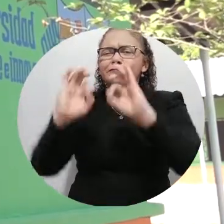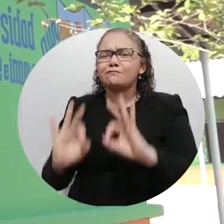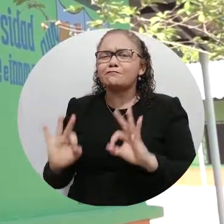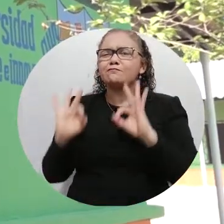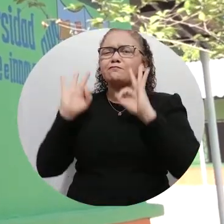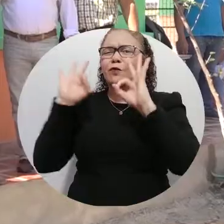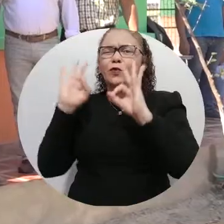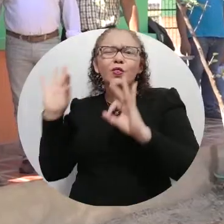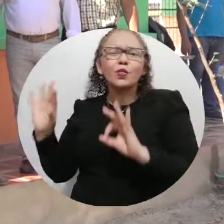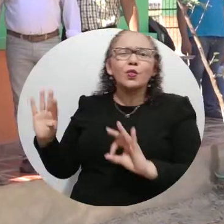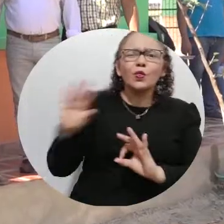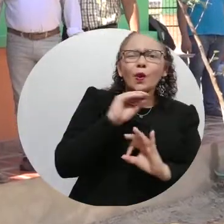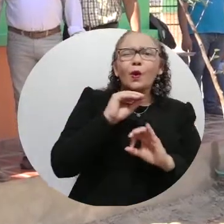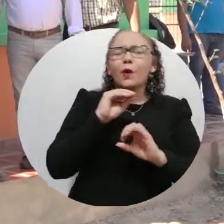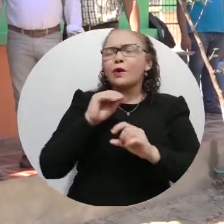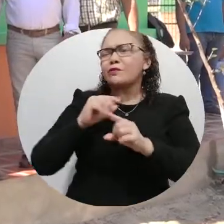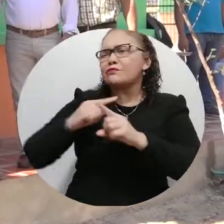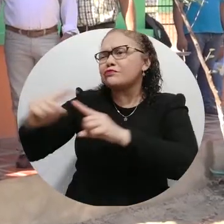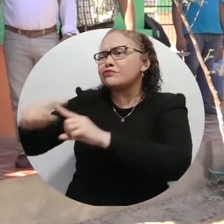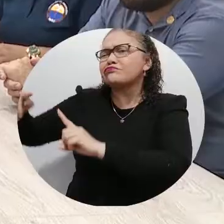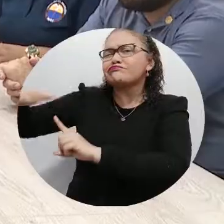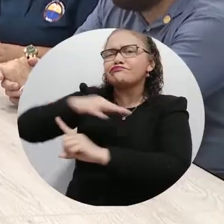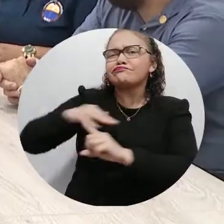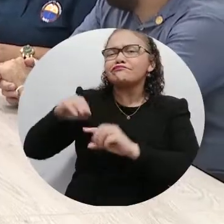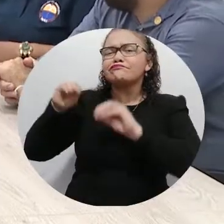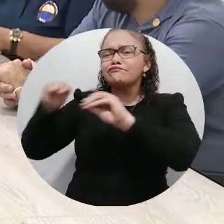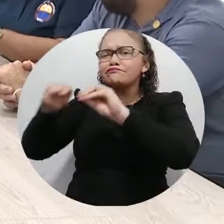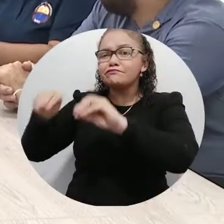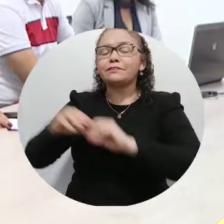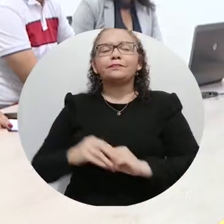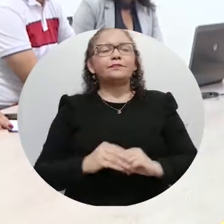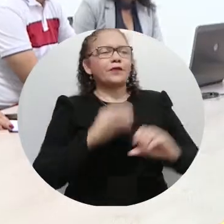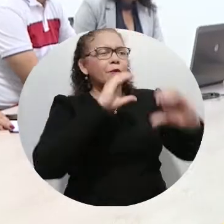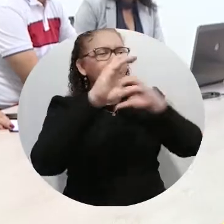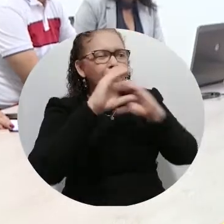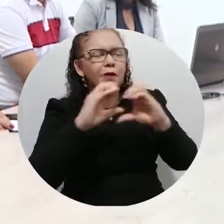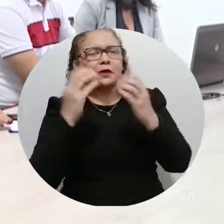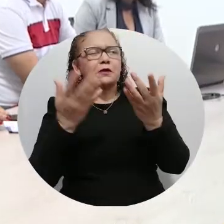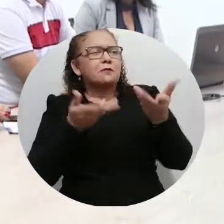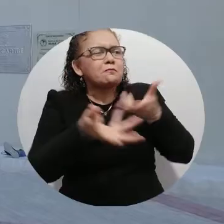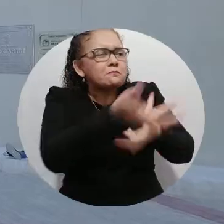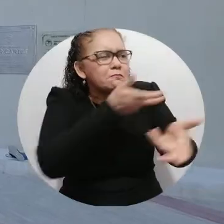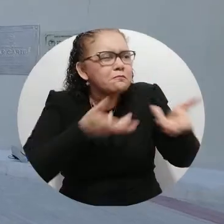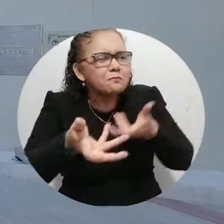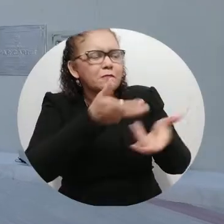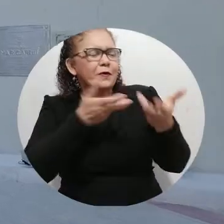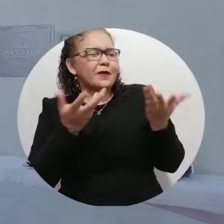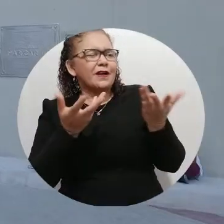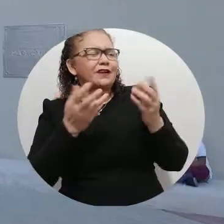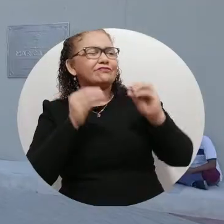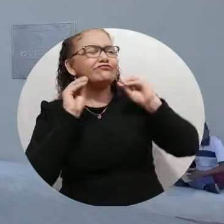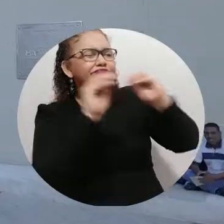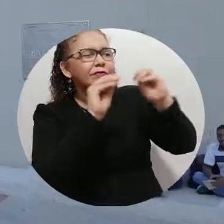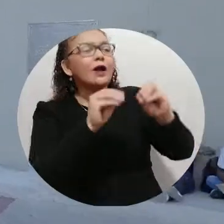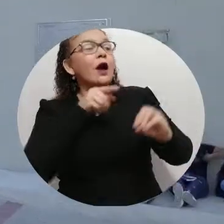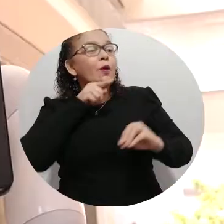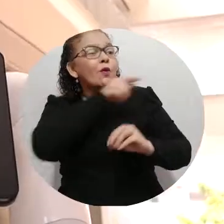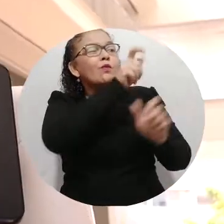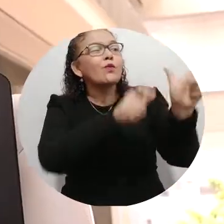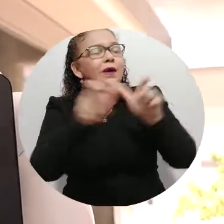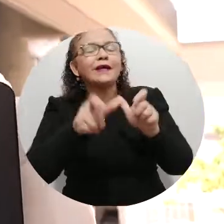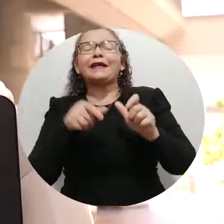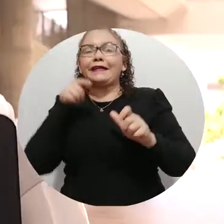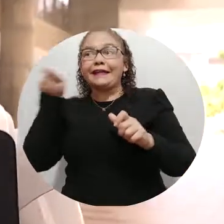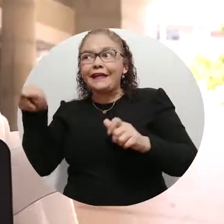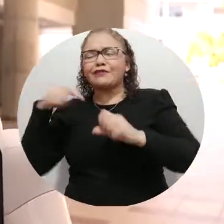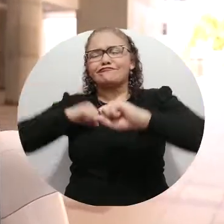mejor calidad en todos sus aspectos. La comunicación, capacitación, intermediación y seguimiento laboral a sus graduados